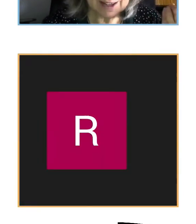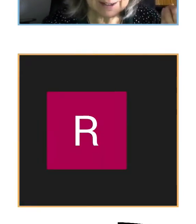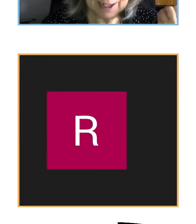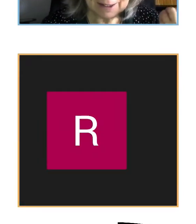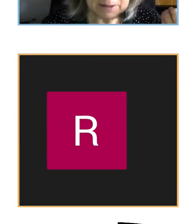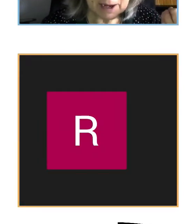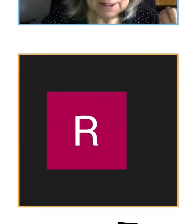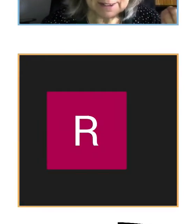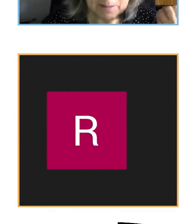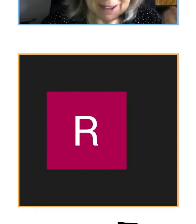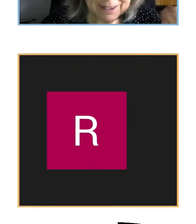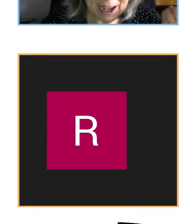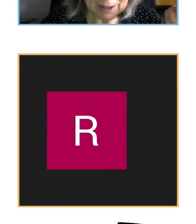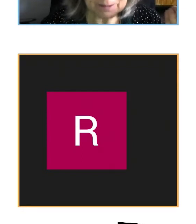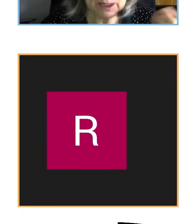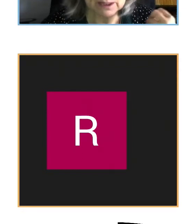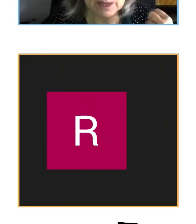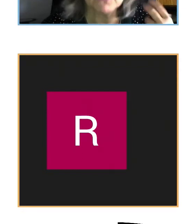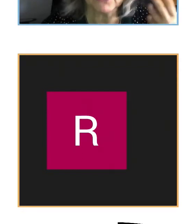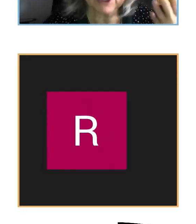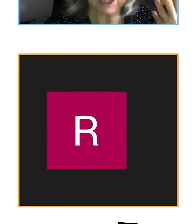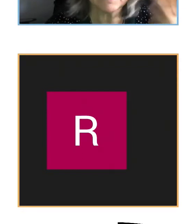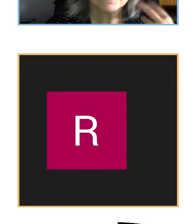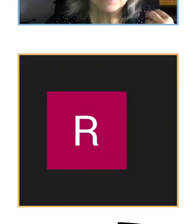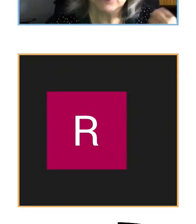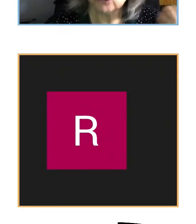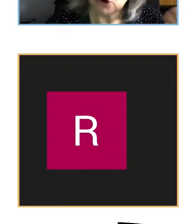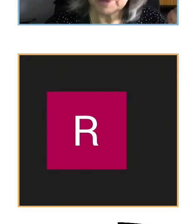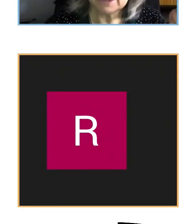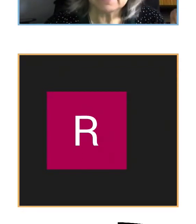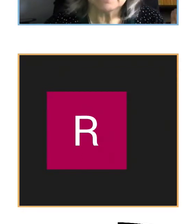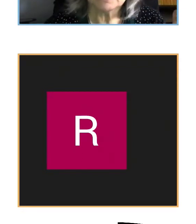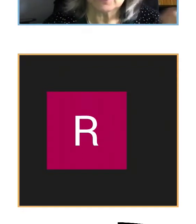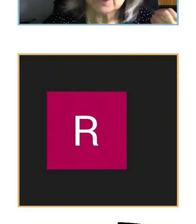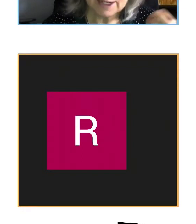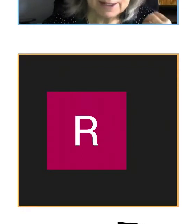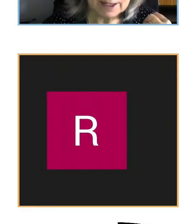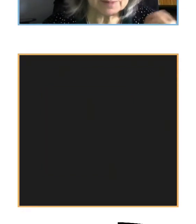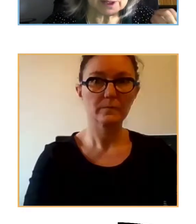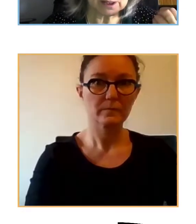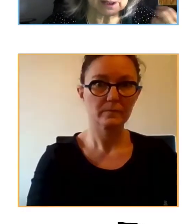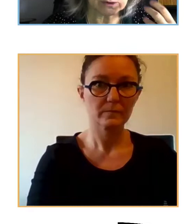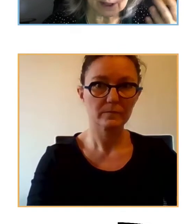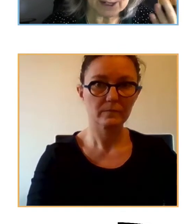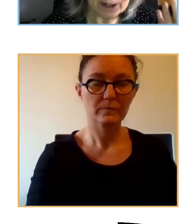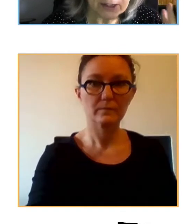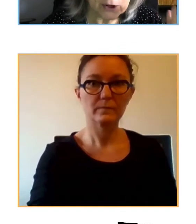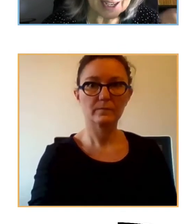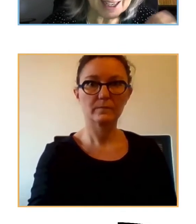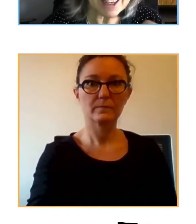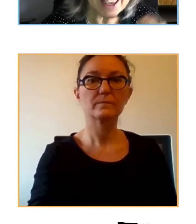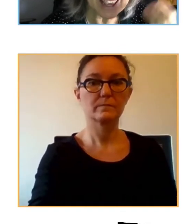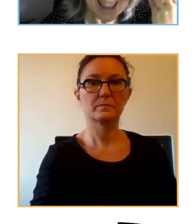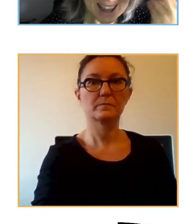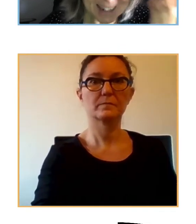emocionalidad negativa y este malestar emocional en los jóvenes en relación